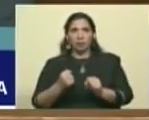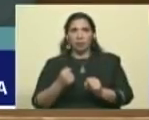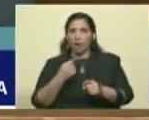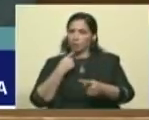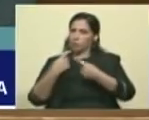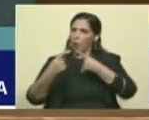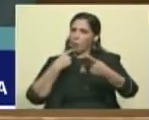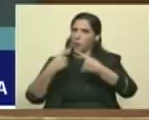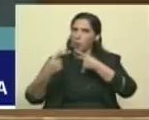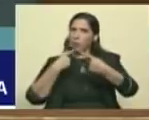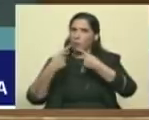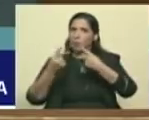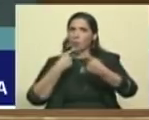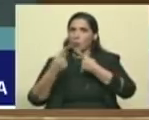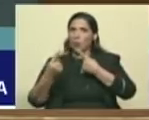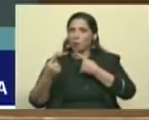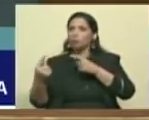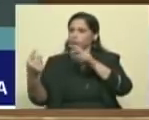adentro.